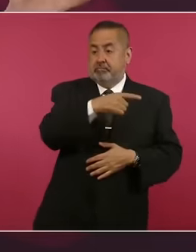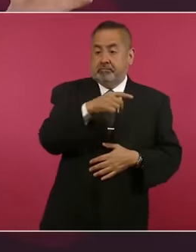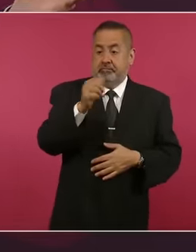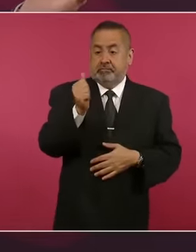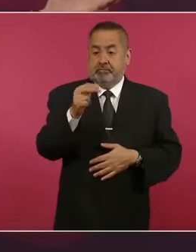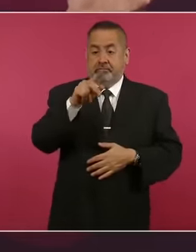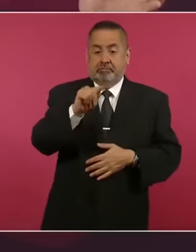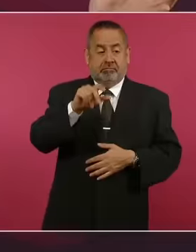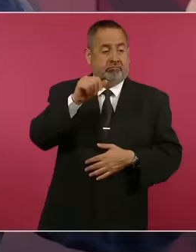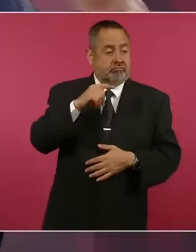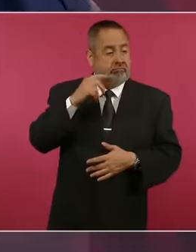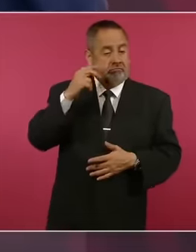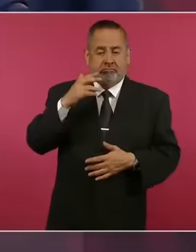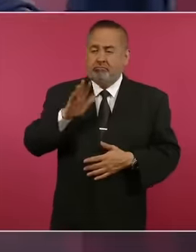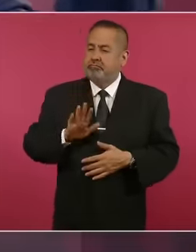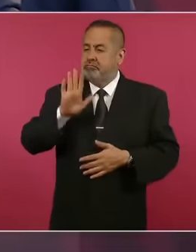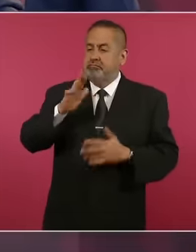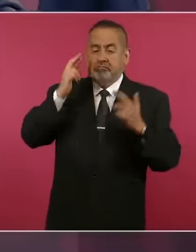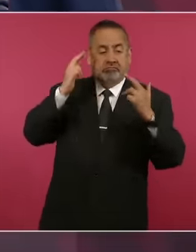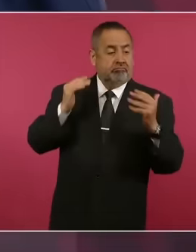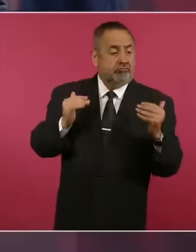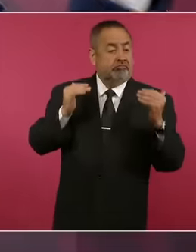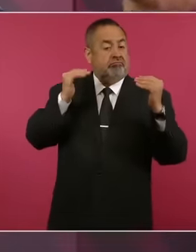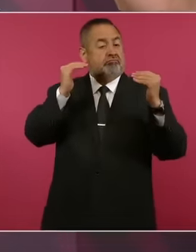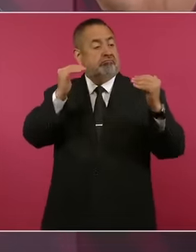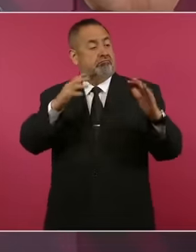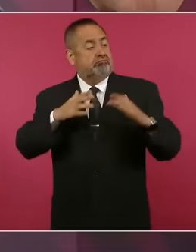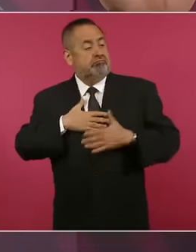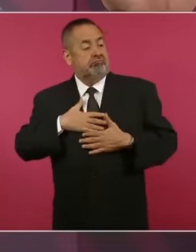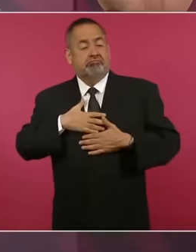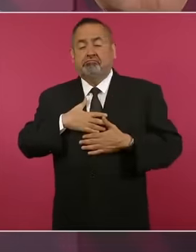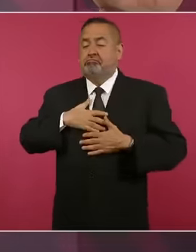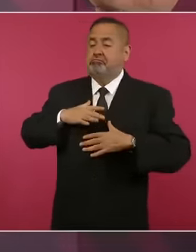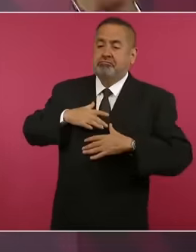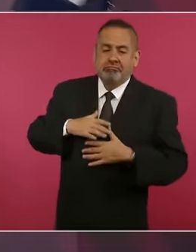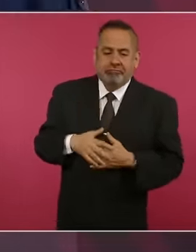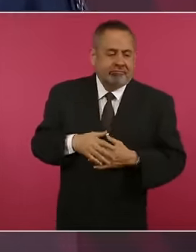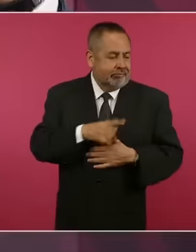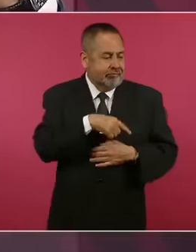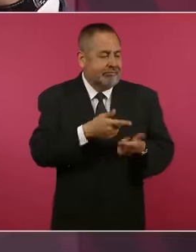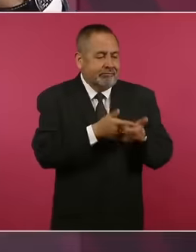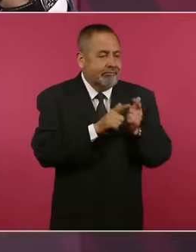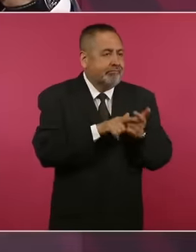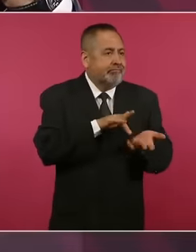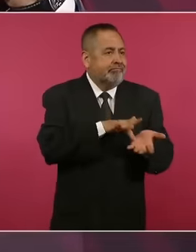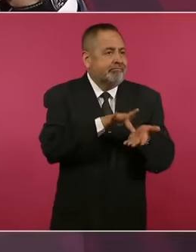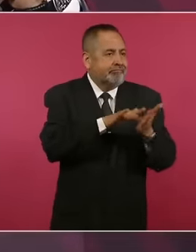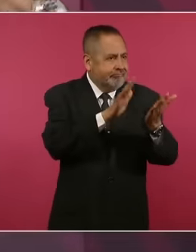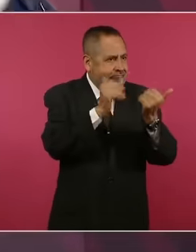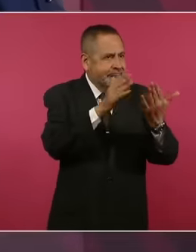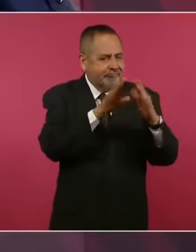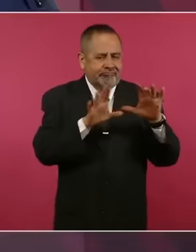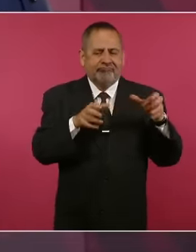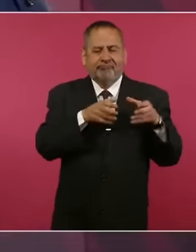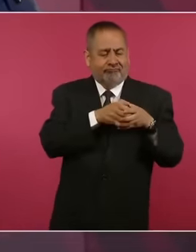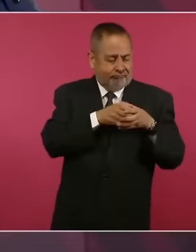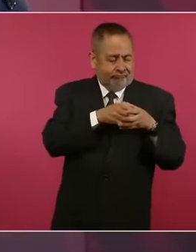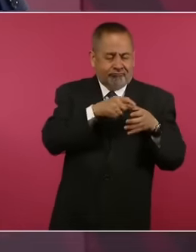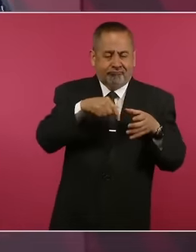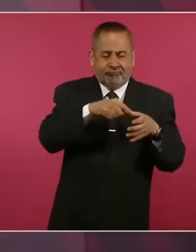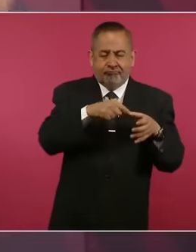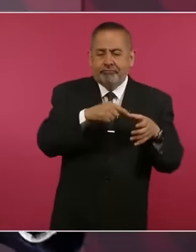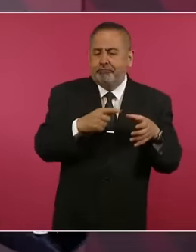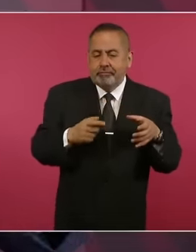todo con el apoyo de los conservadores que lo fueron a buscar. ¿Qué pasa diez